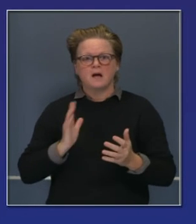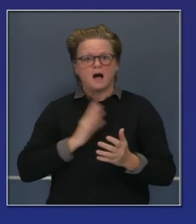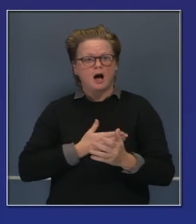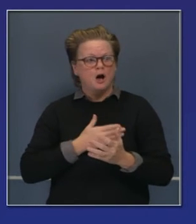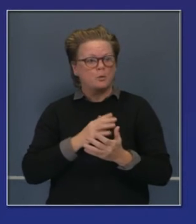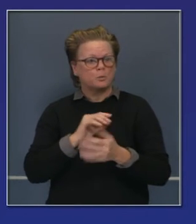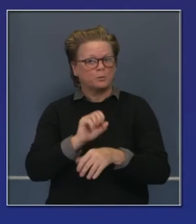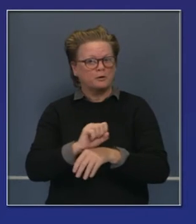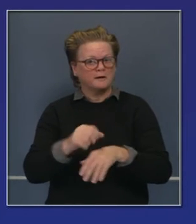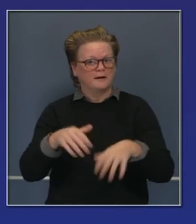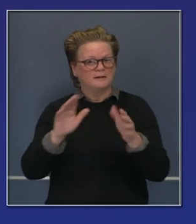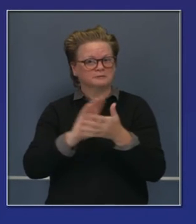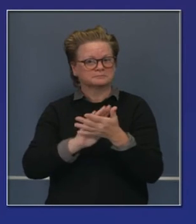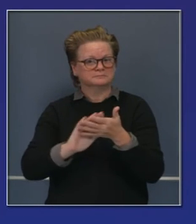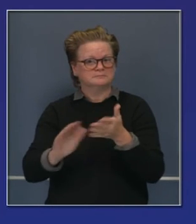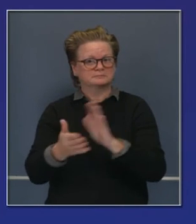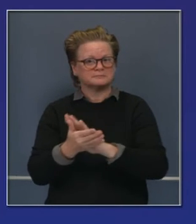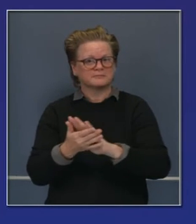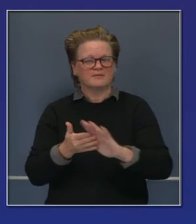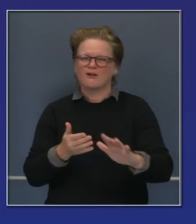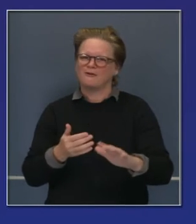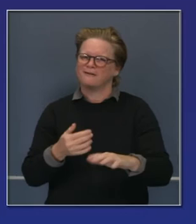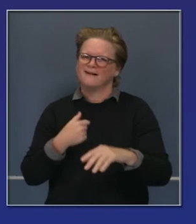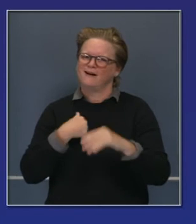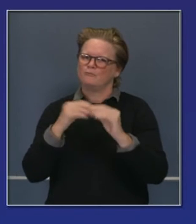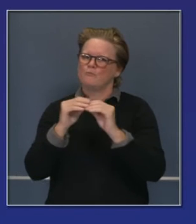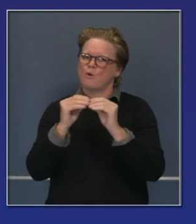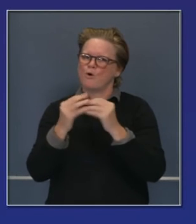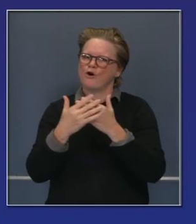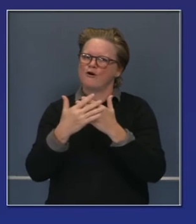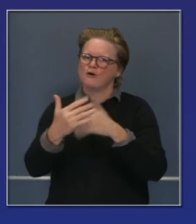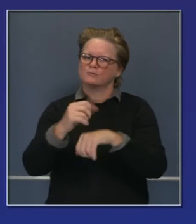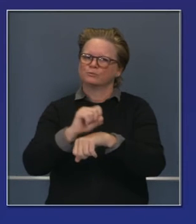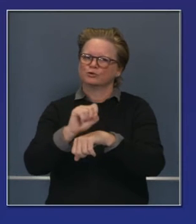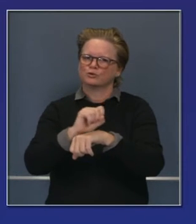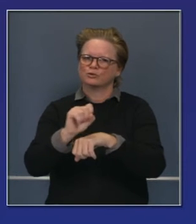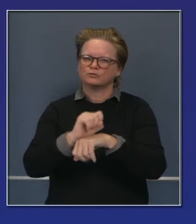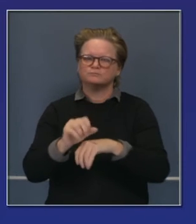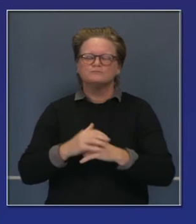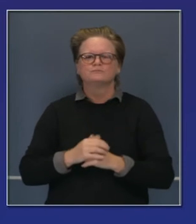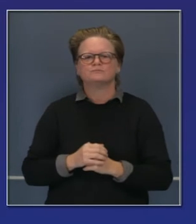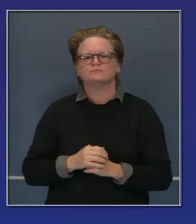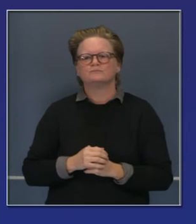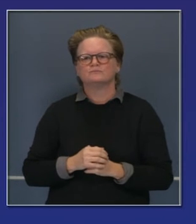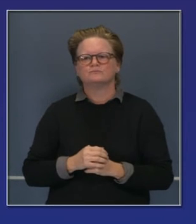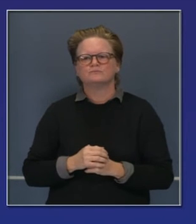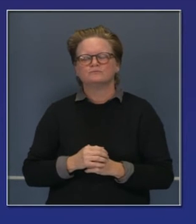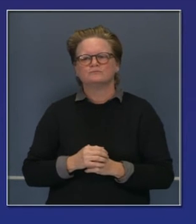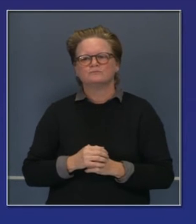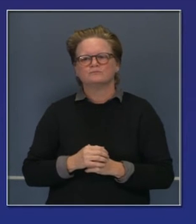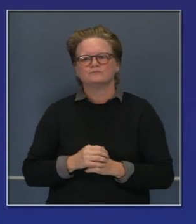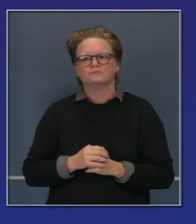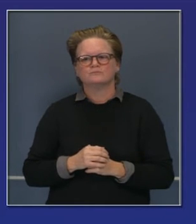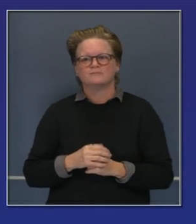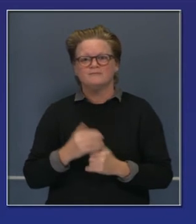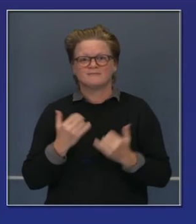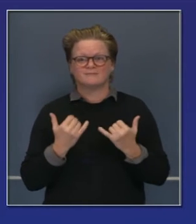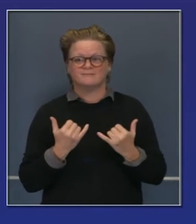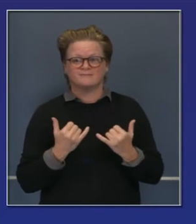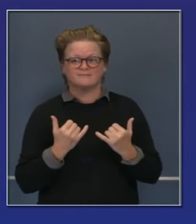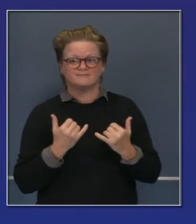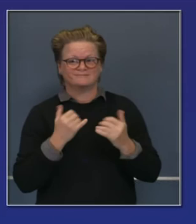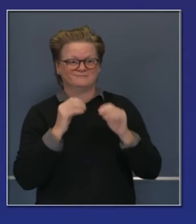actualmente. Y que queremos avanzar con la administración actual y a través de la transición